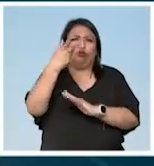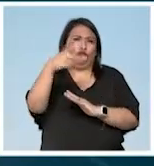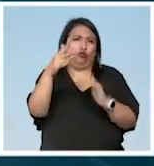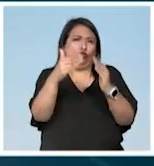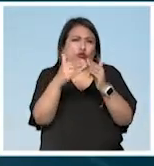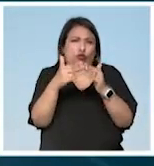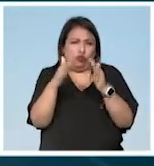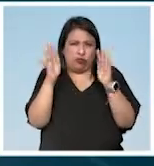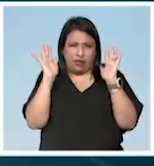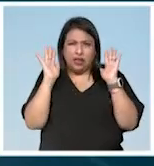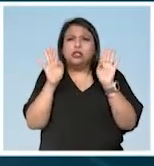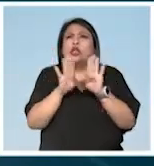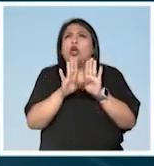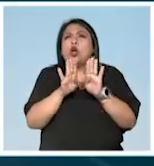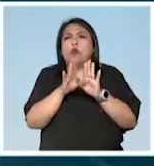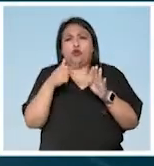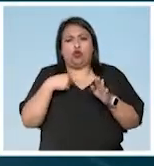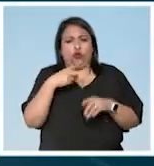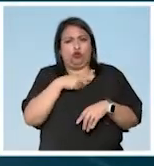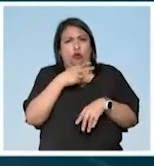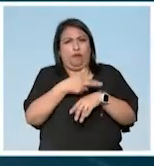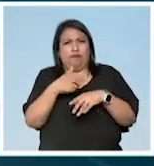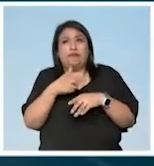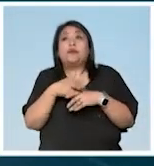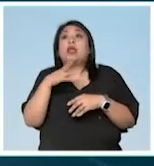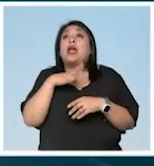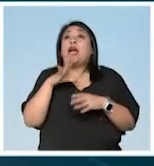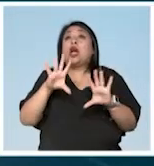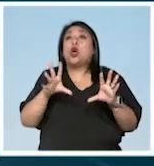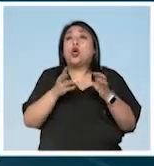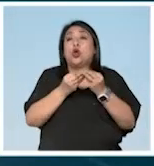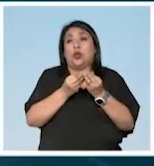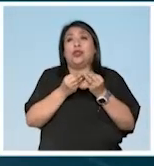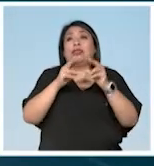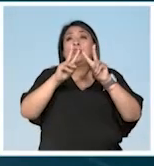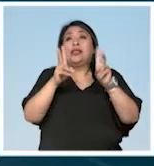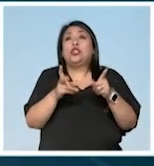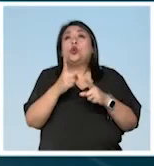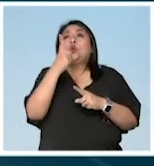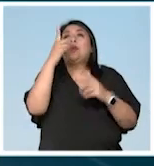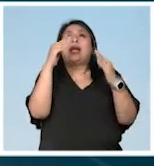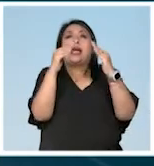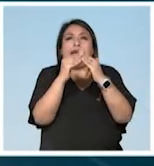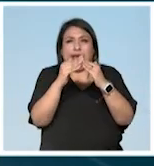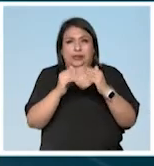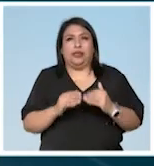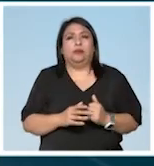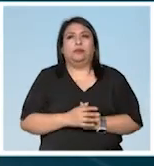propia vivienda mediante la autogestión y se crea la colección titulada Una Casa.